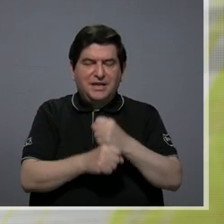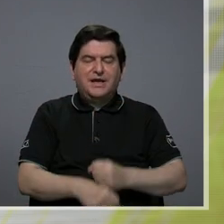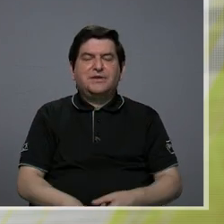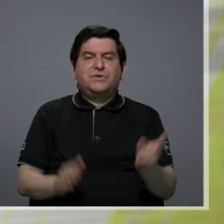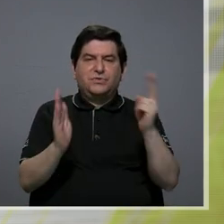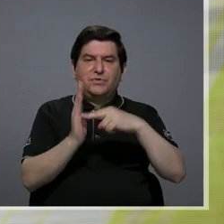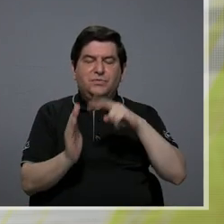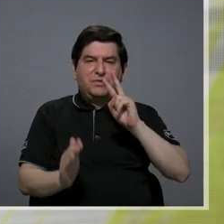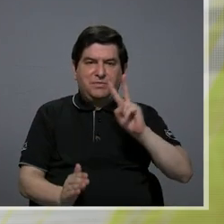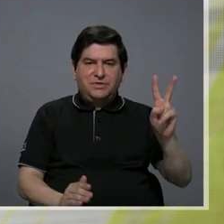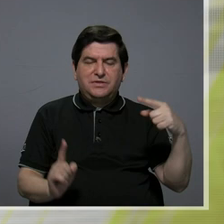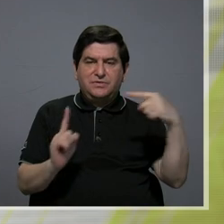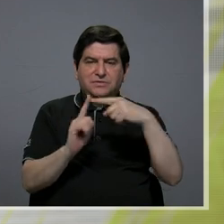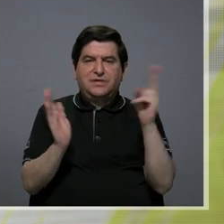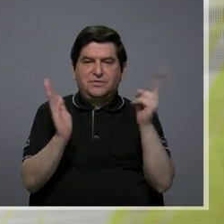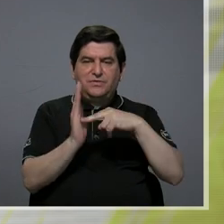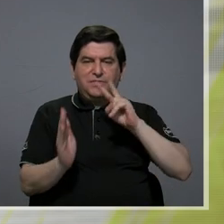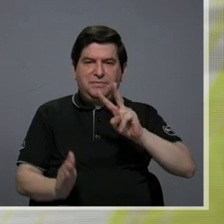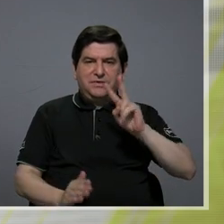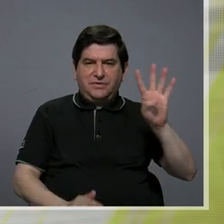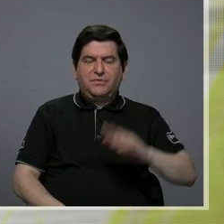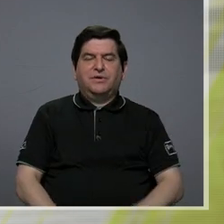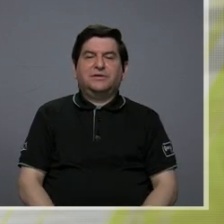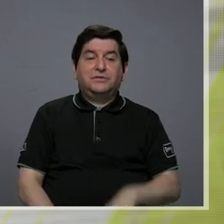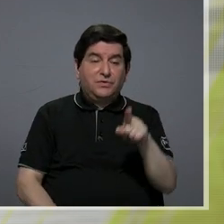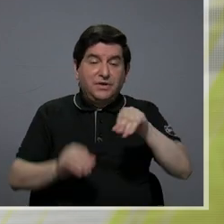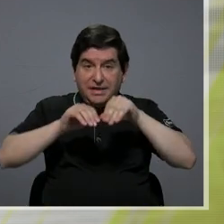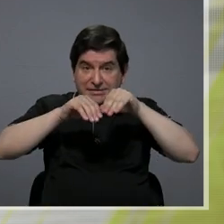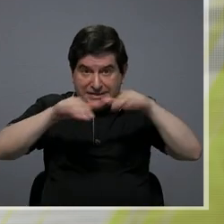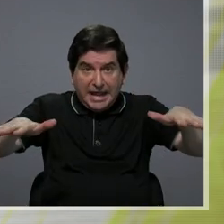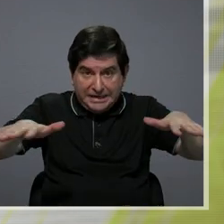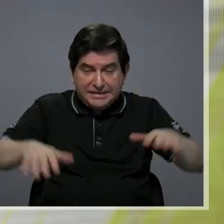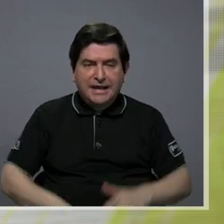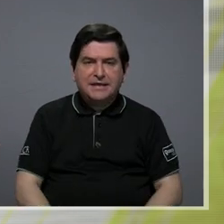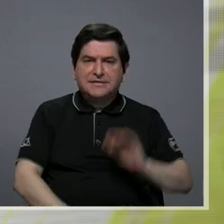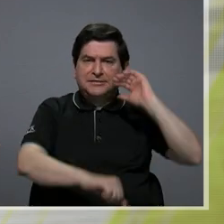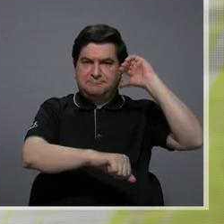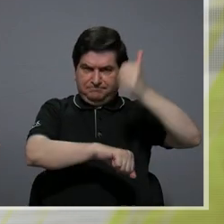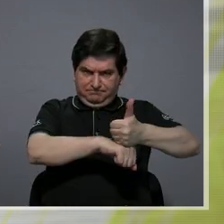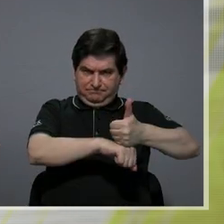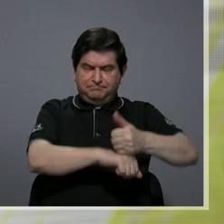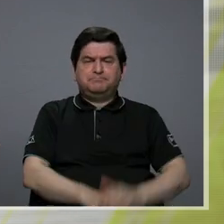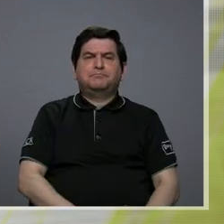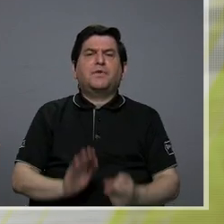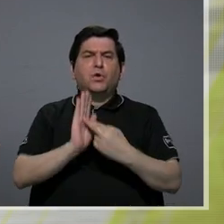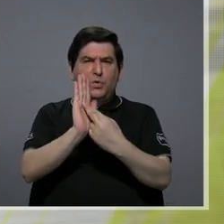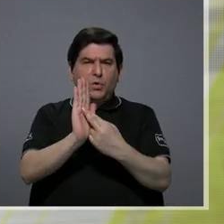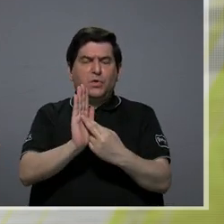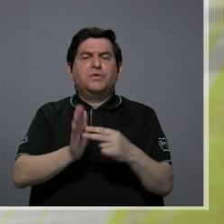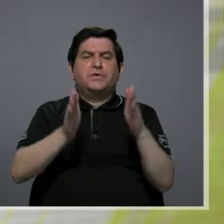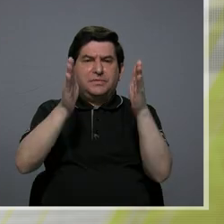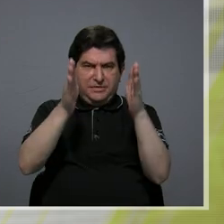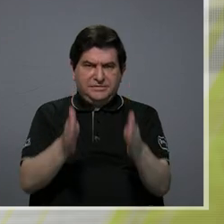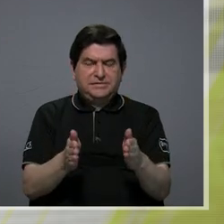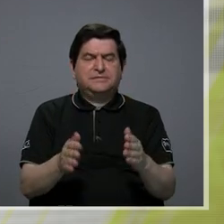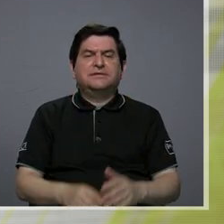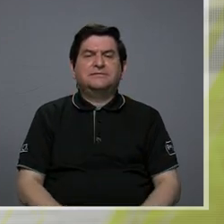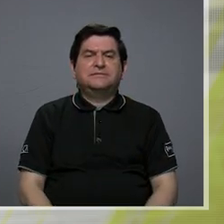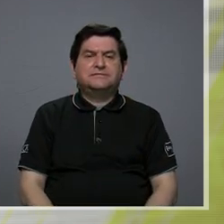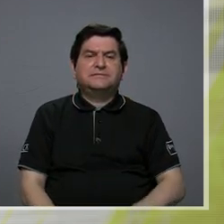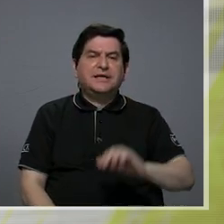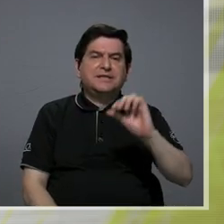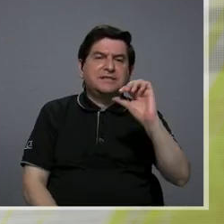-24. Esta red la formamos y está representada por